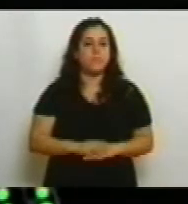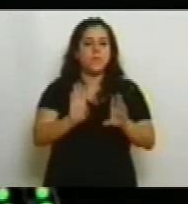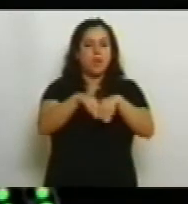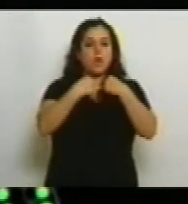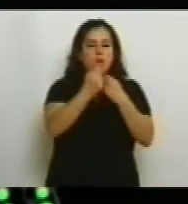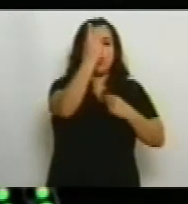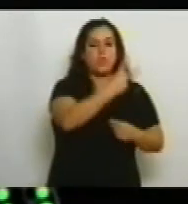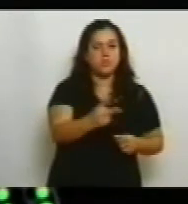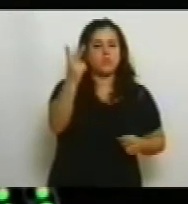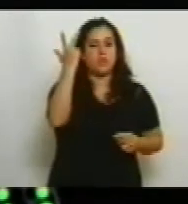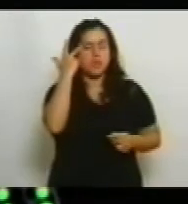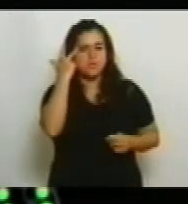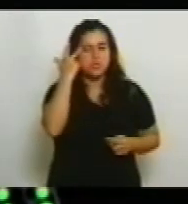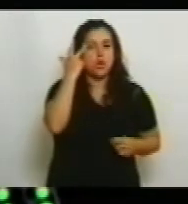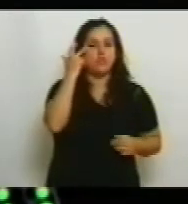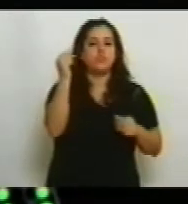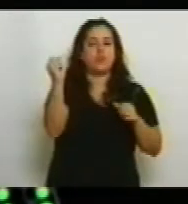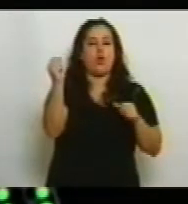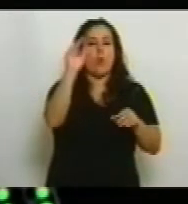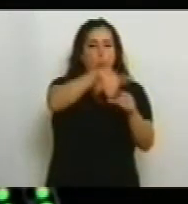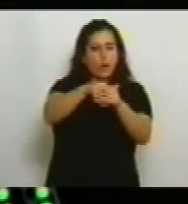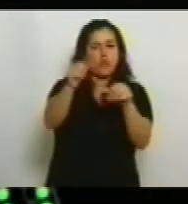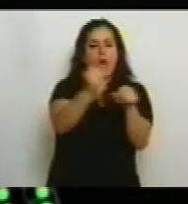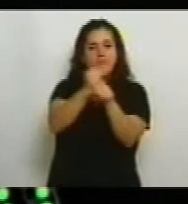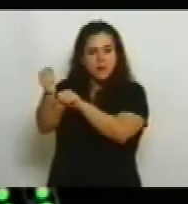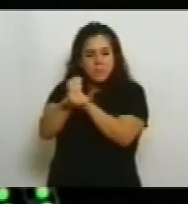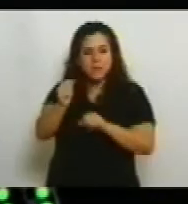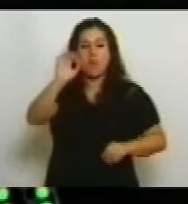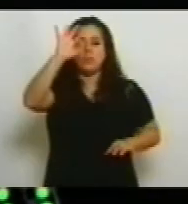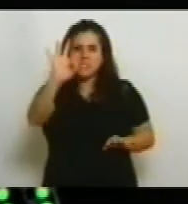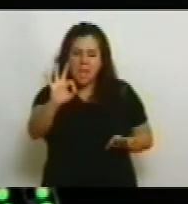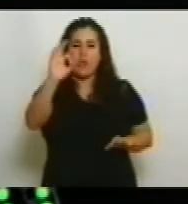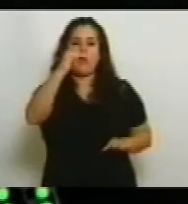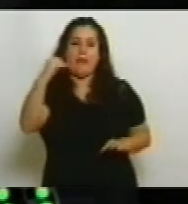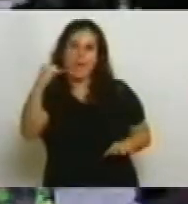218 votos afirmativos, 0 negativos. Gracias.